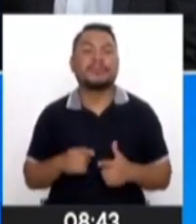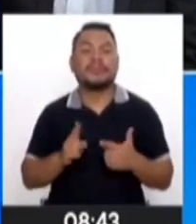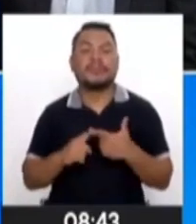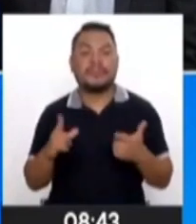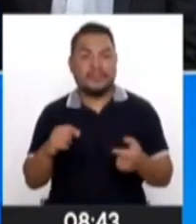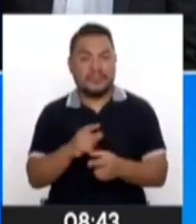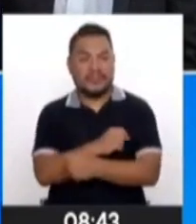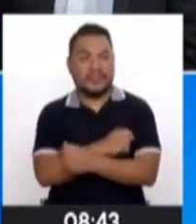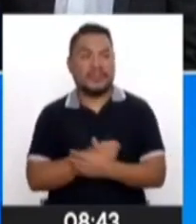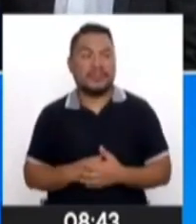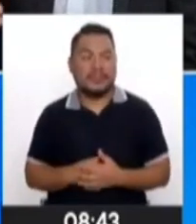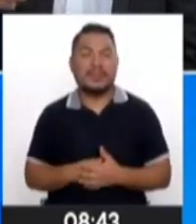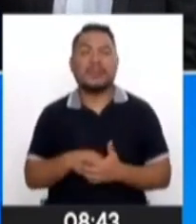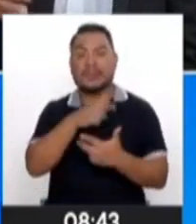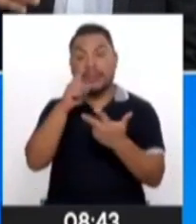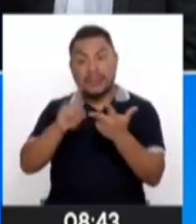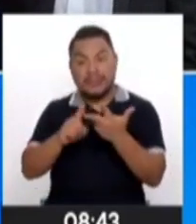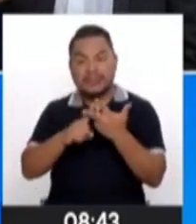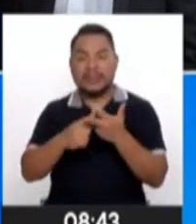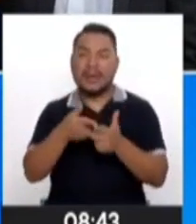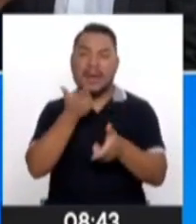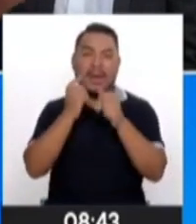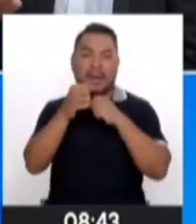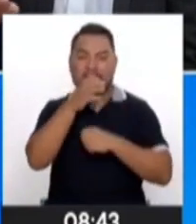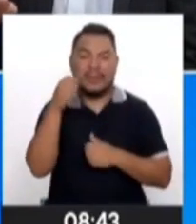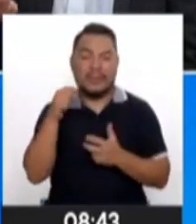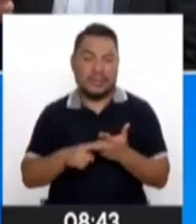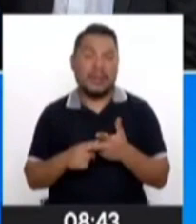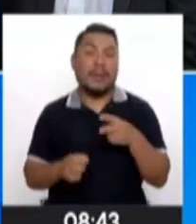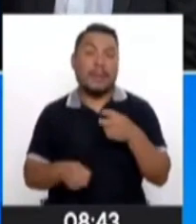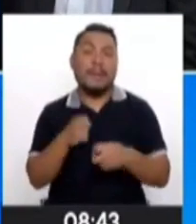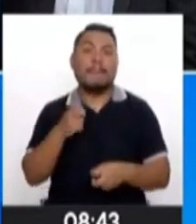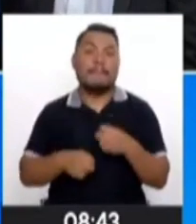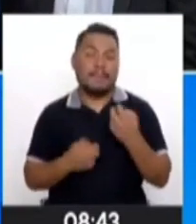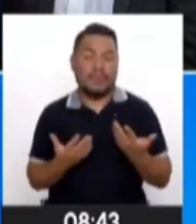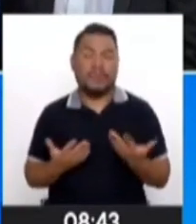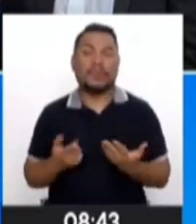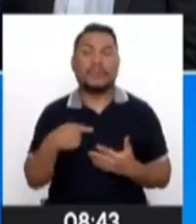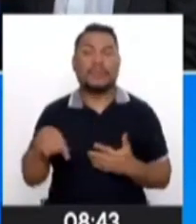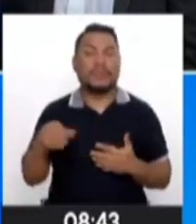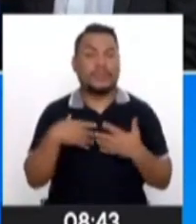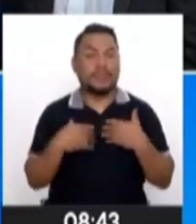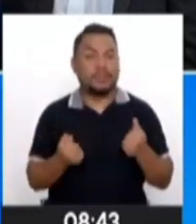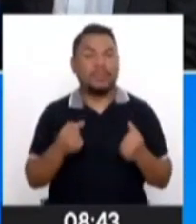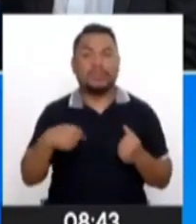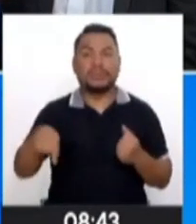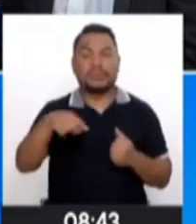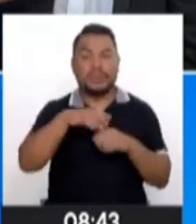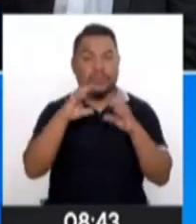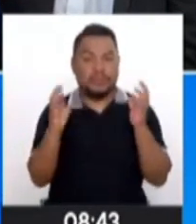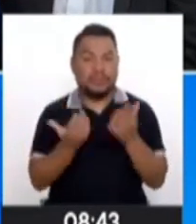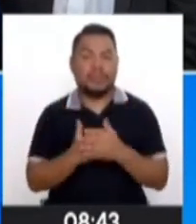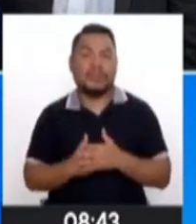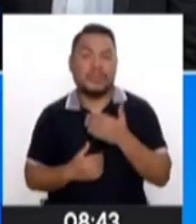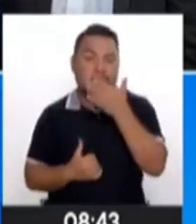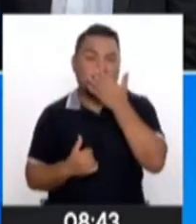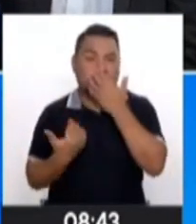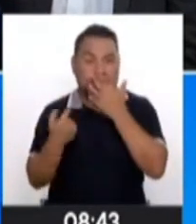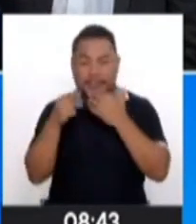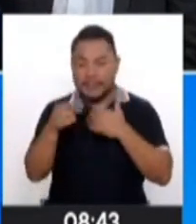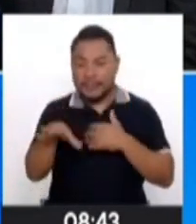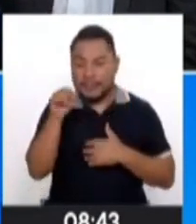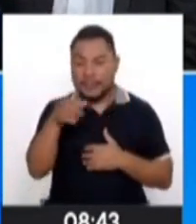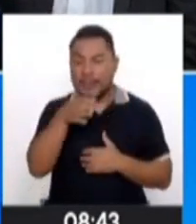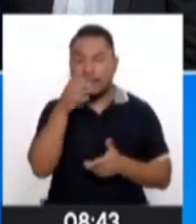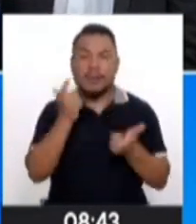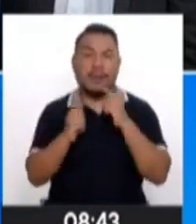cáncer, está el alcoholismo. Entonces, sí es un problema de salud público. Y además, en Alcohólicos Anónimos vamos encontrando lo que